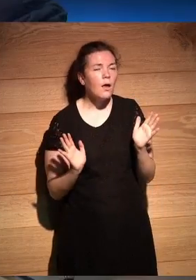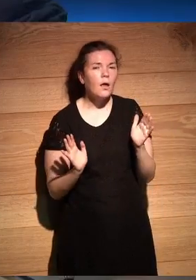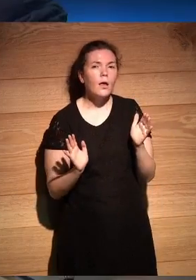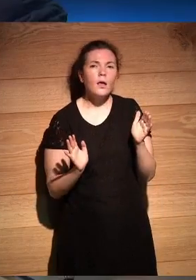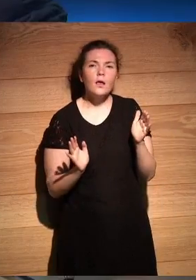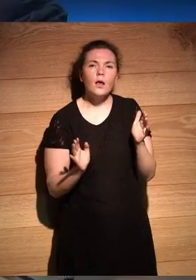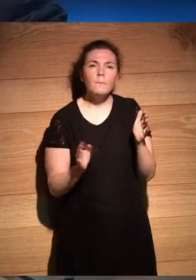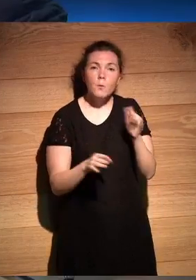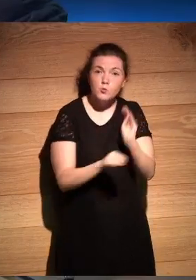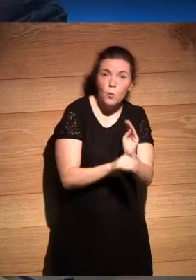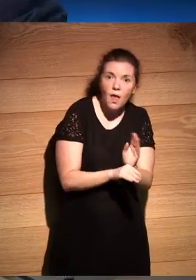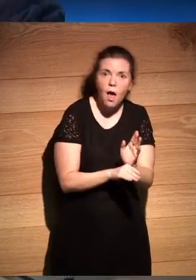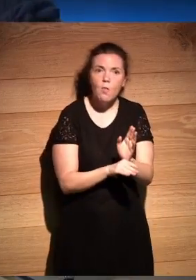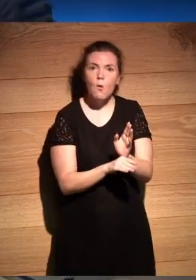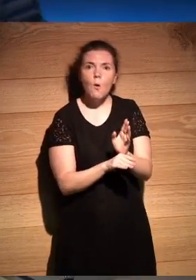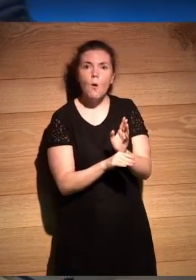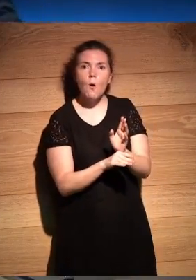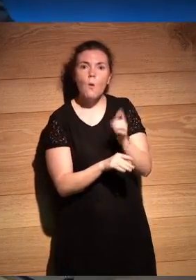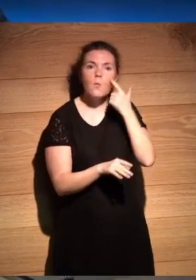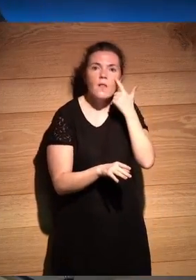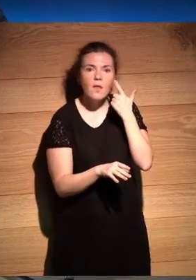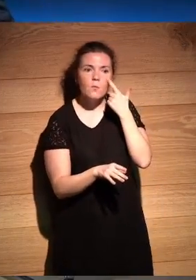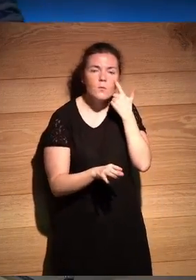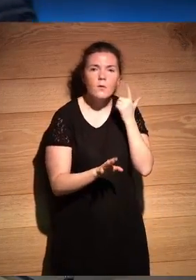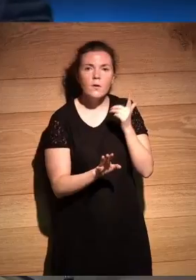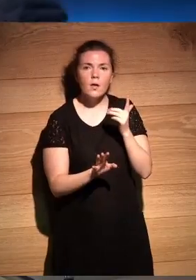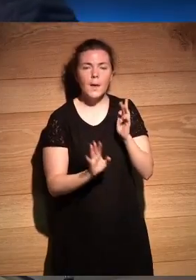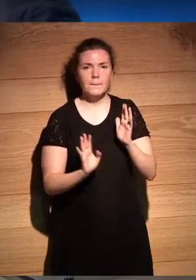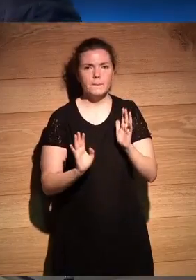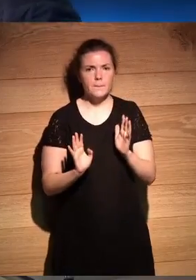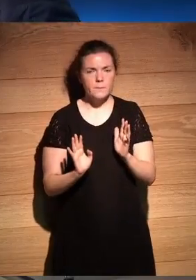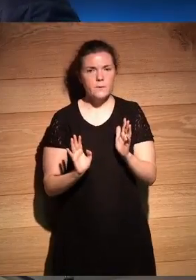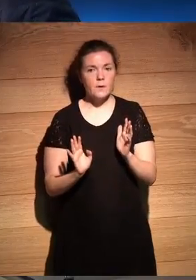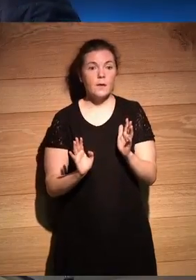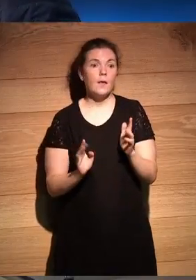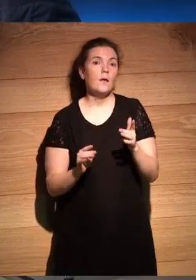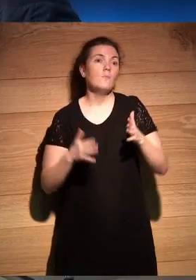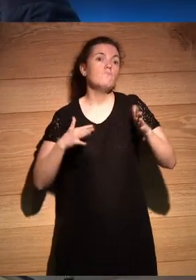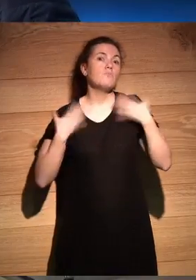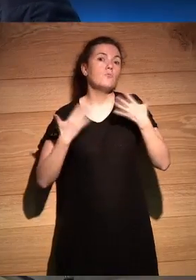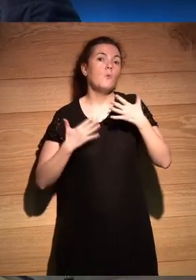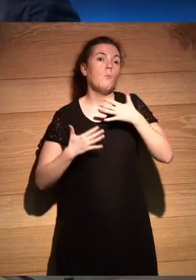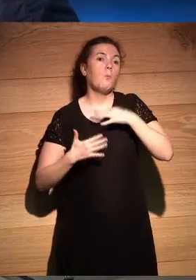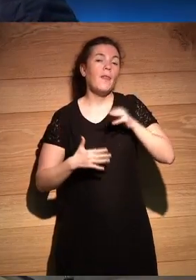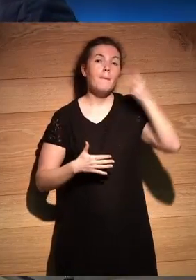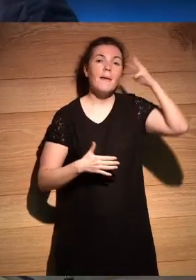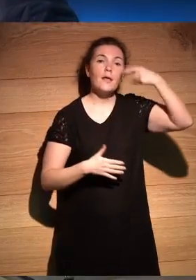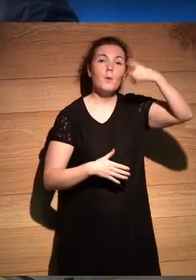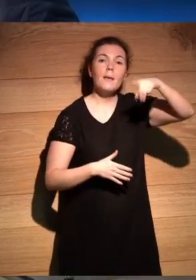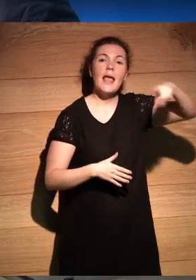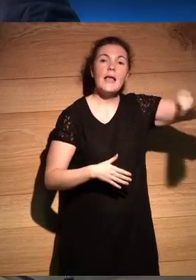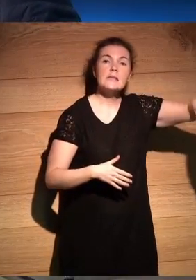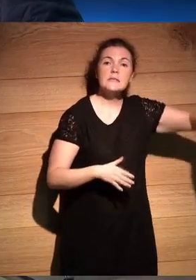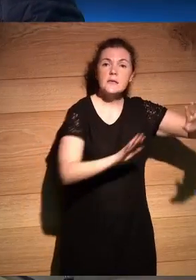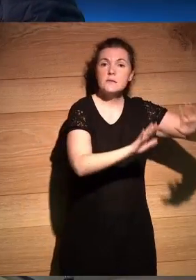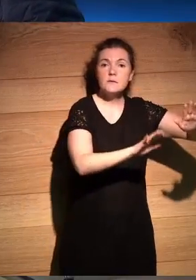o sea como mucho cuidado y como que nos previenen y no pero es que de pronto puedes pasar en México meses y